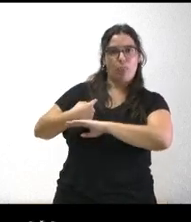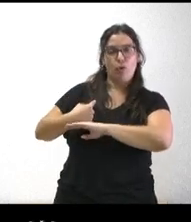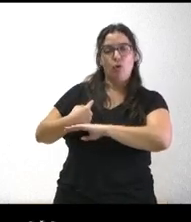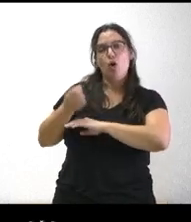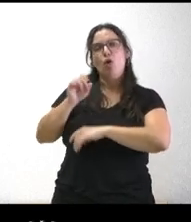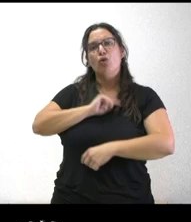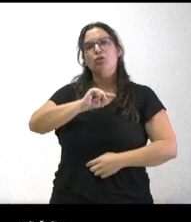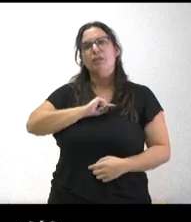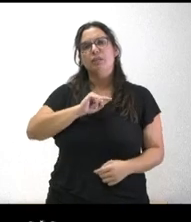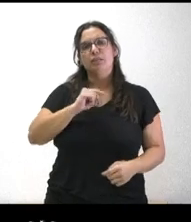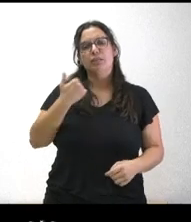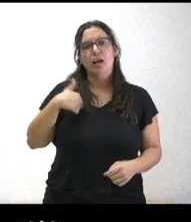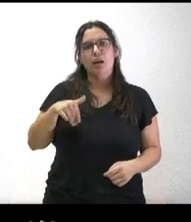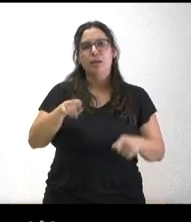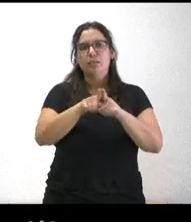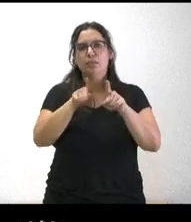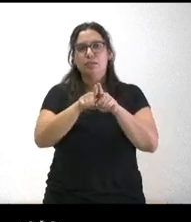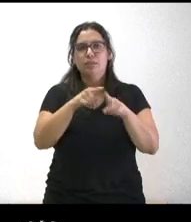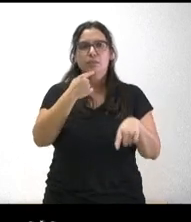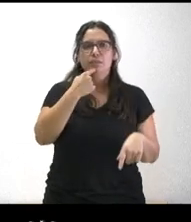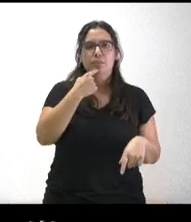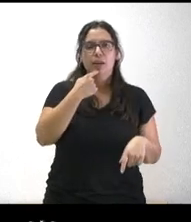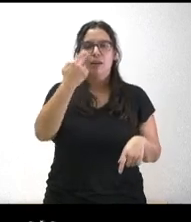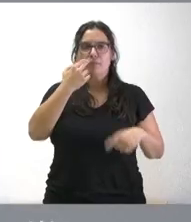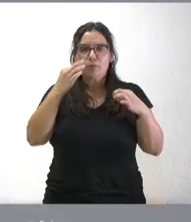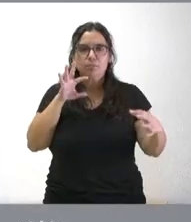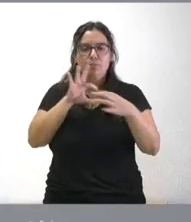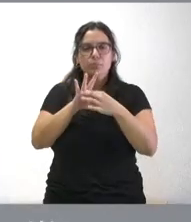manera desautorizados por Feijo con esta afirmación gracias